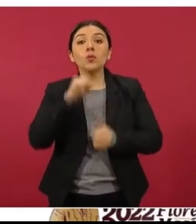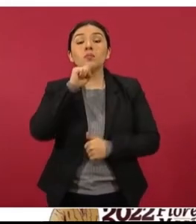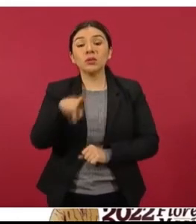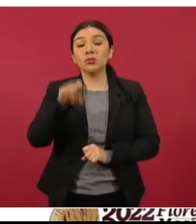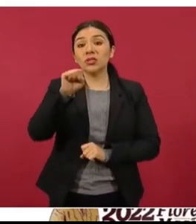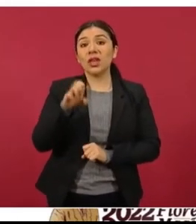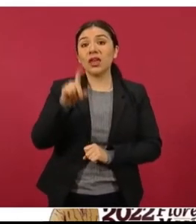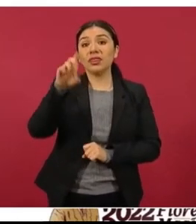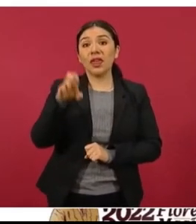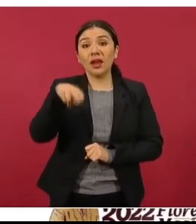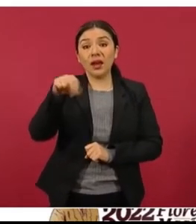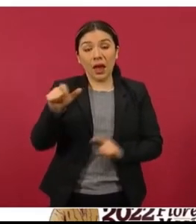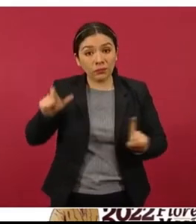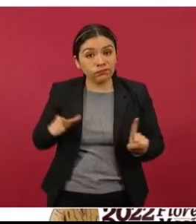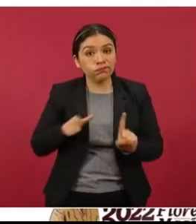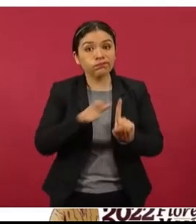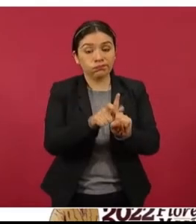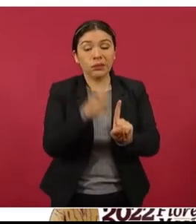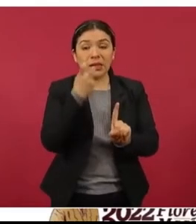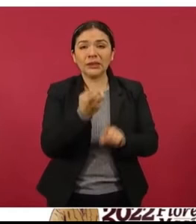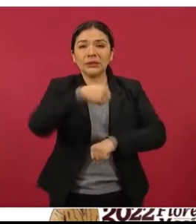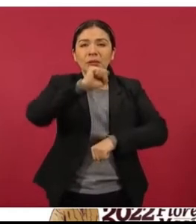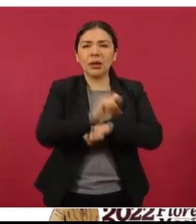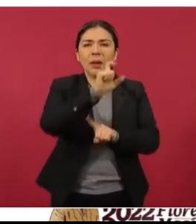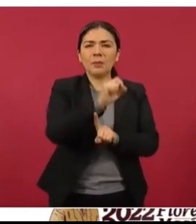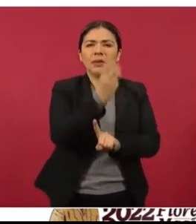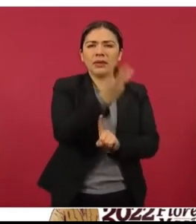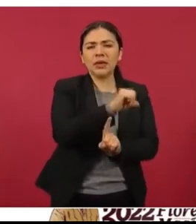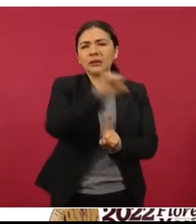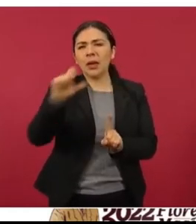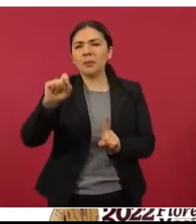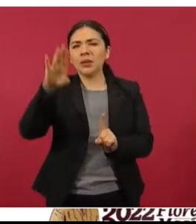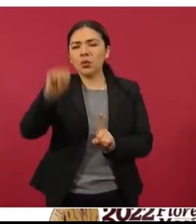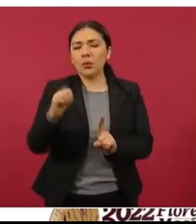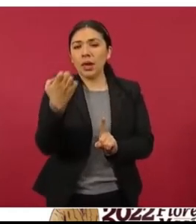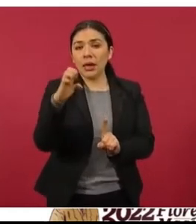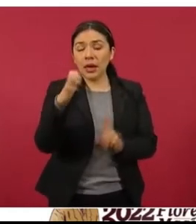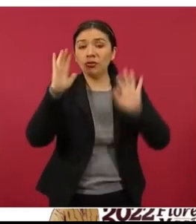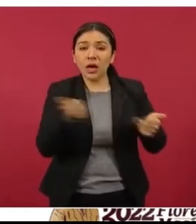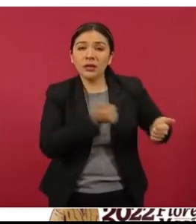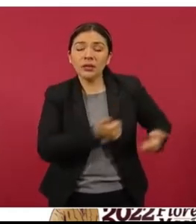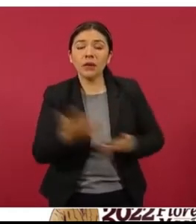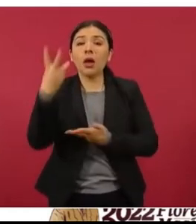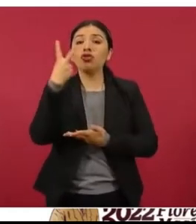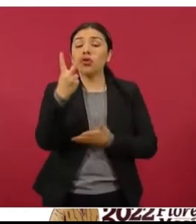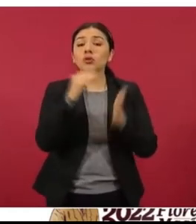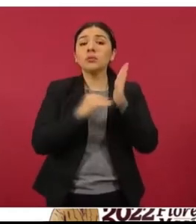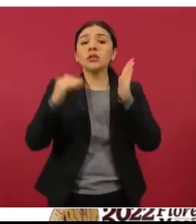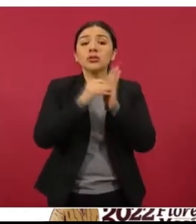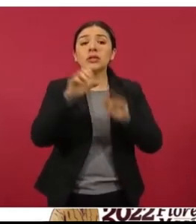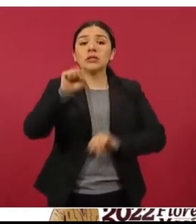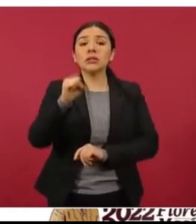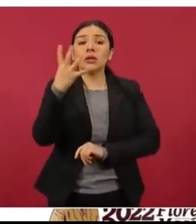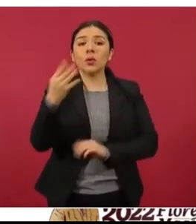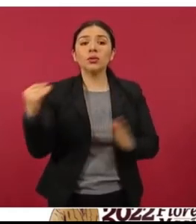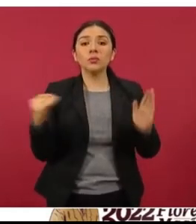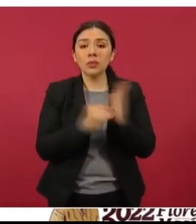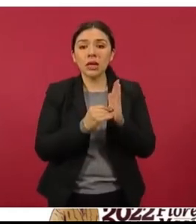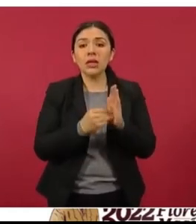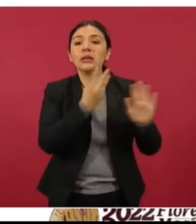Sedena, en la semana del 23 al 29 de enero se distribuyeron 2 millones 64 mil